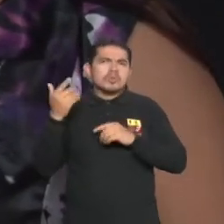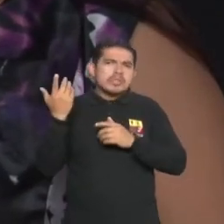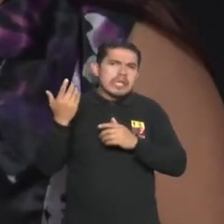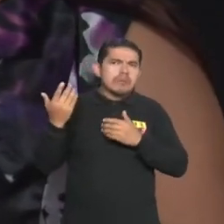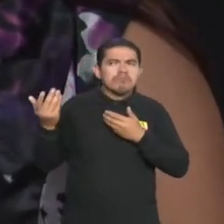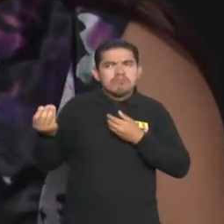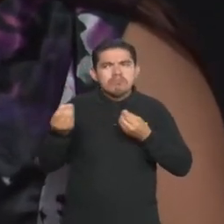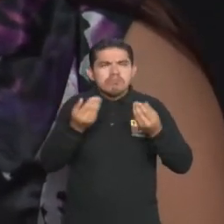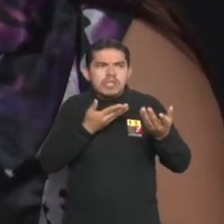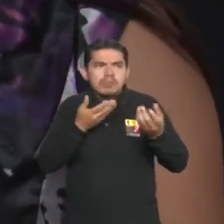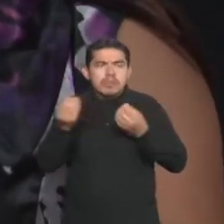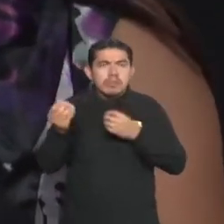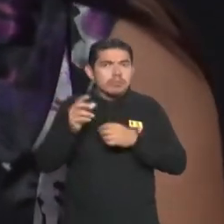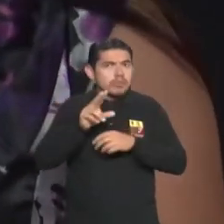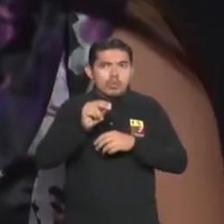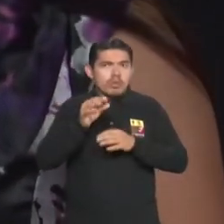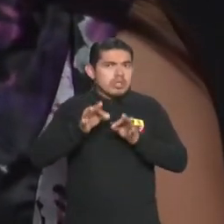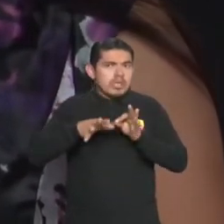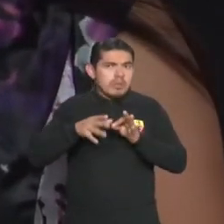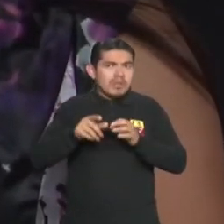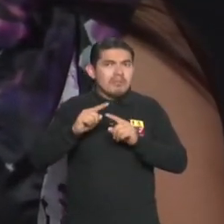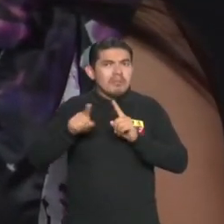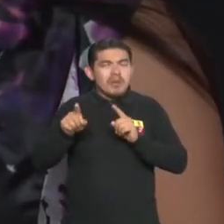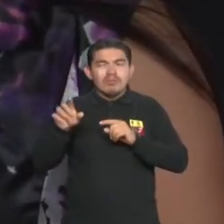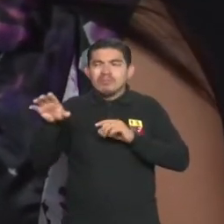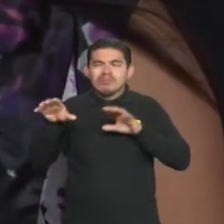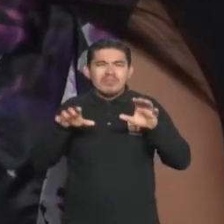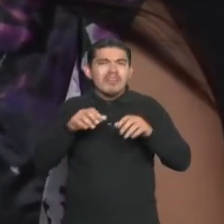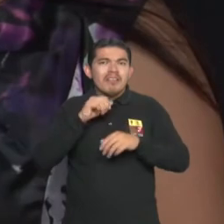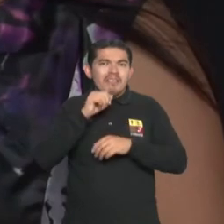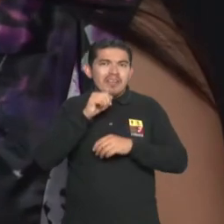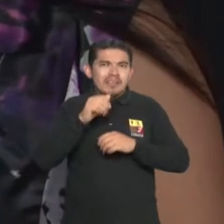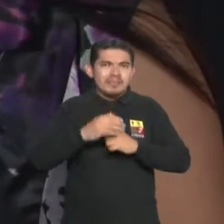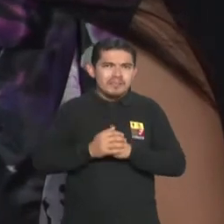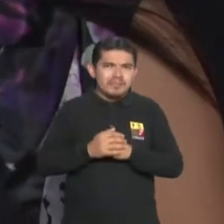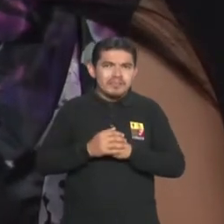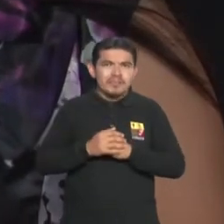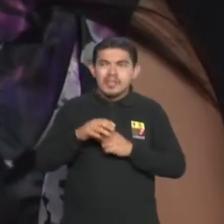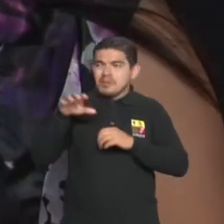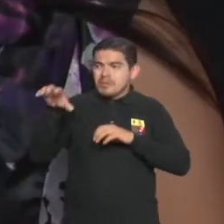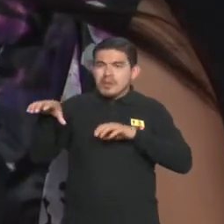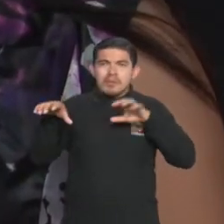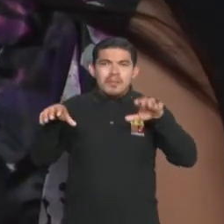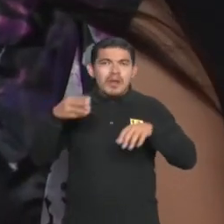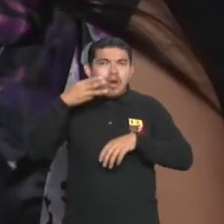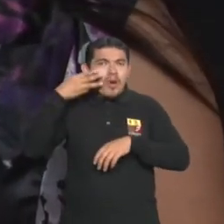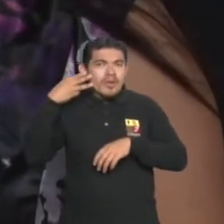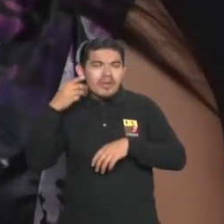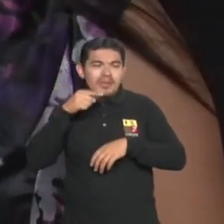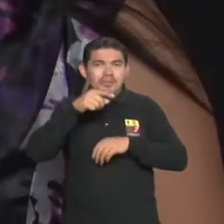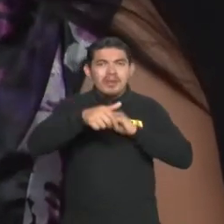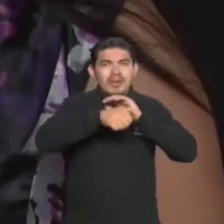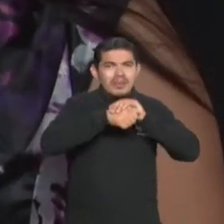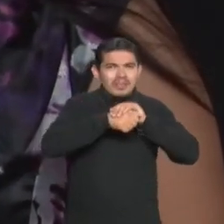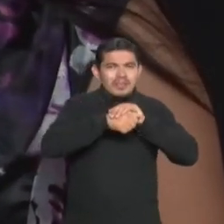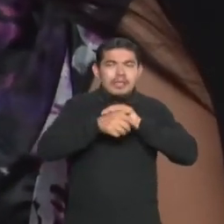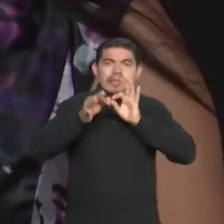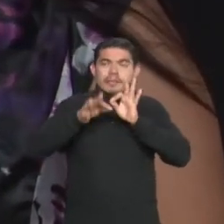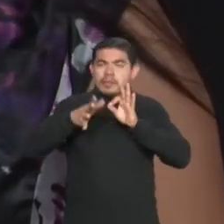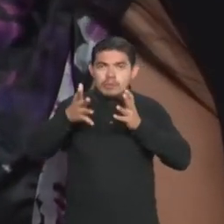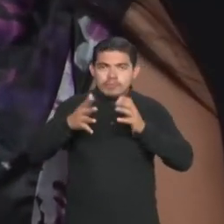mediadores de comunicación, pero en esas provincias tenemos un poco de déficit. ¿Ahí no existen intérpretes de lengua de Sí existen mediadores,